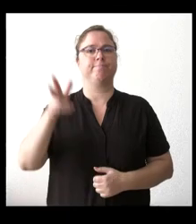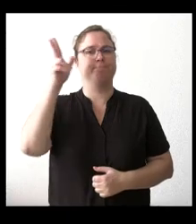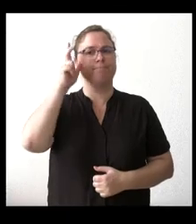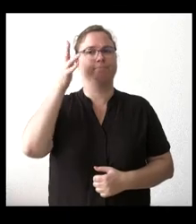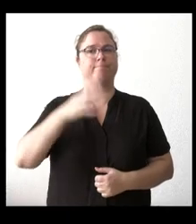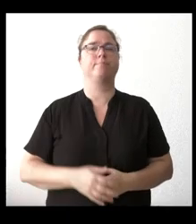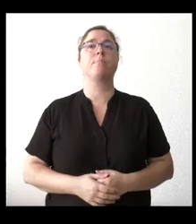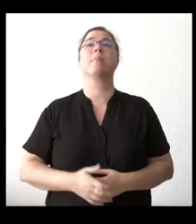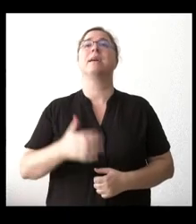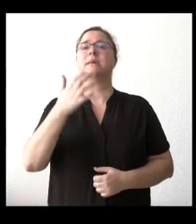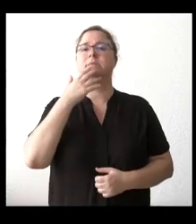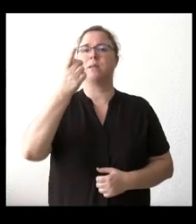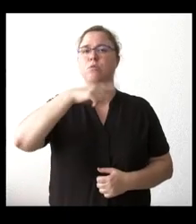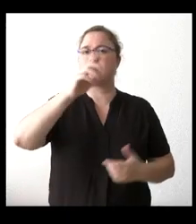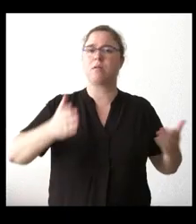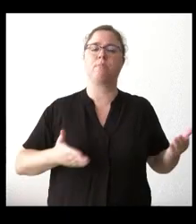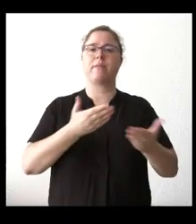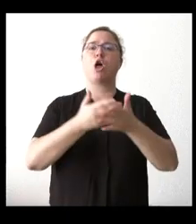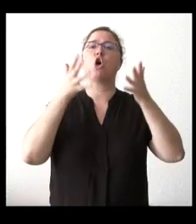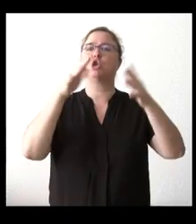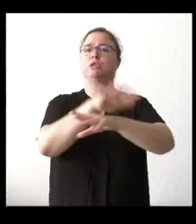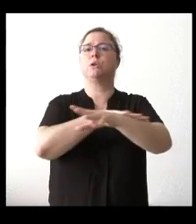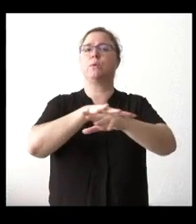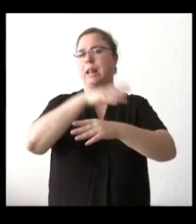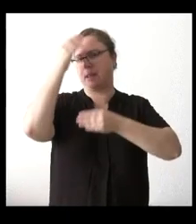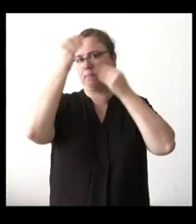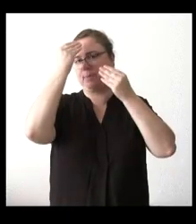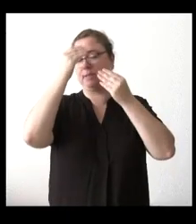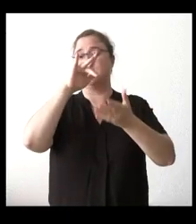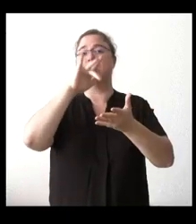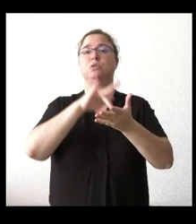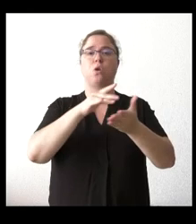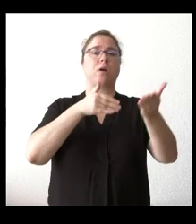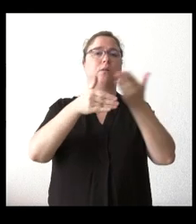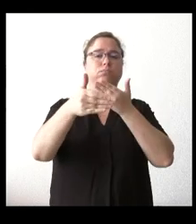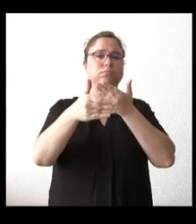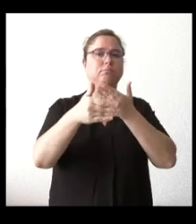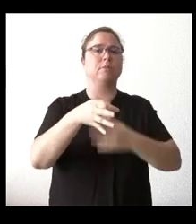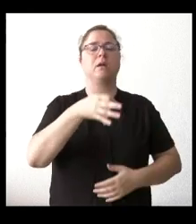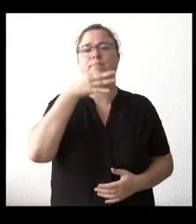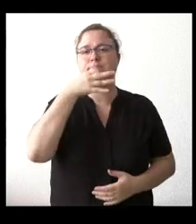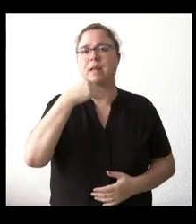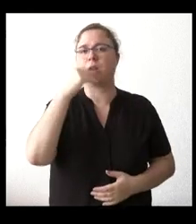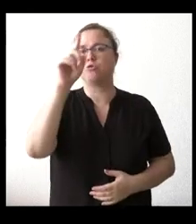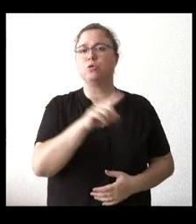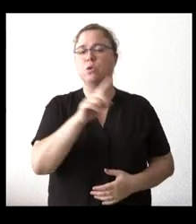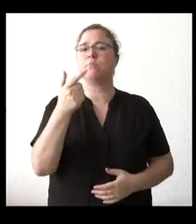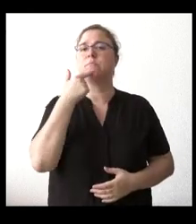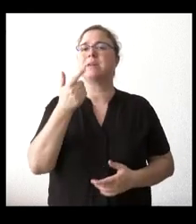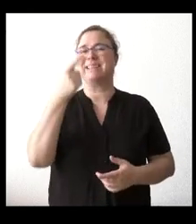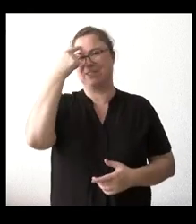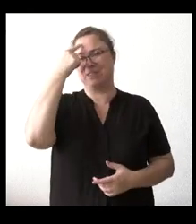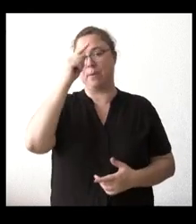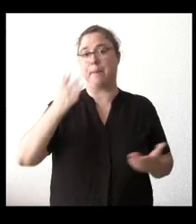Si se ha planteado en el Consejo de Gobierno la posibilidad de que esa comparecencia se produzca, me gustaría saber también, a petición de